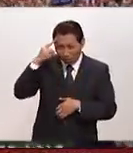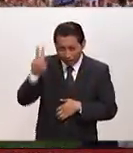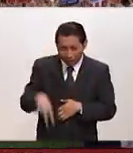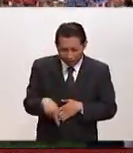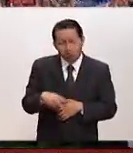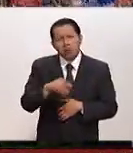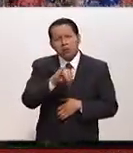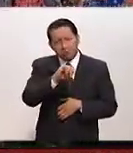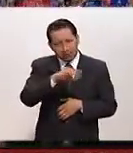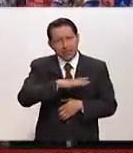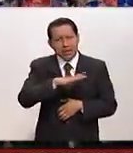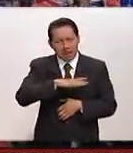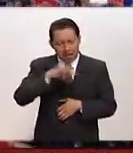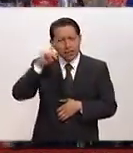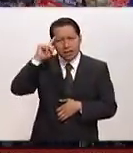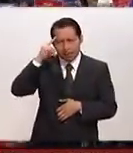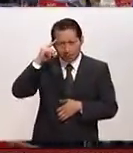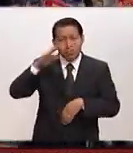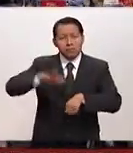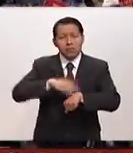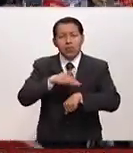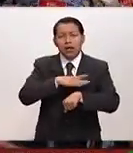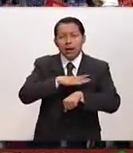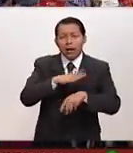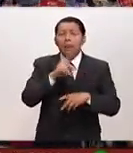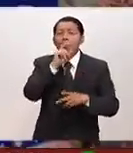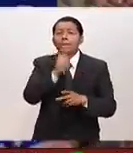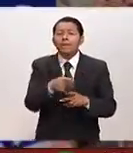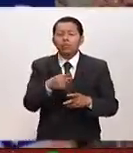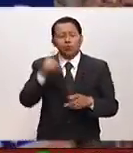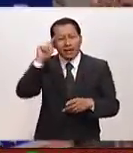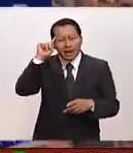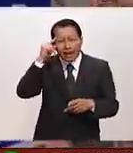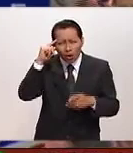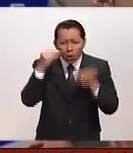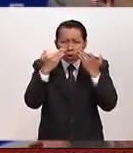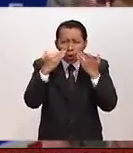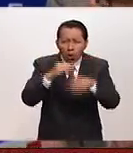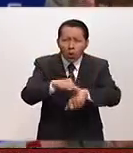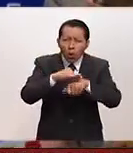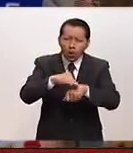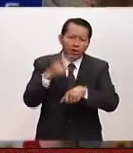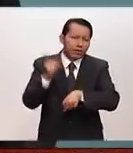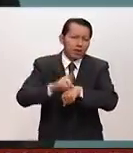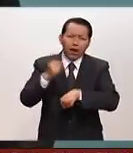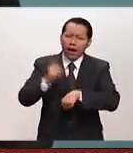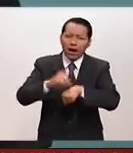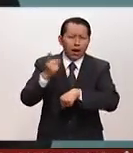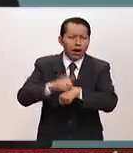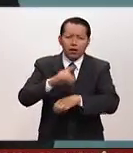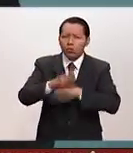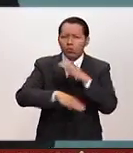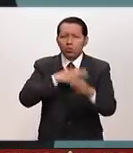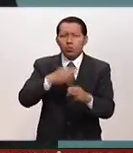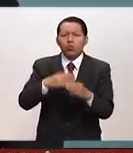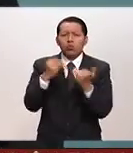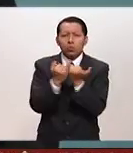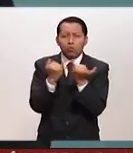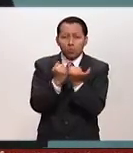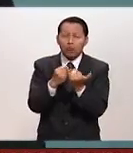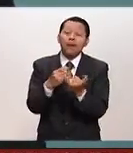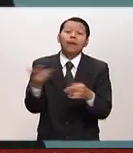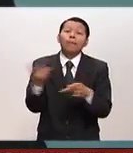o los síntomas de este enojo, pues lo vemos todos los días, en todas partes del mundo, y bueno, los